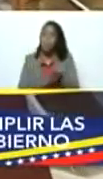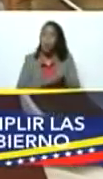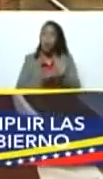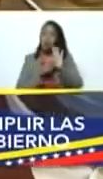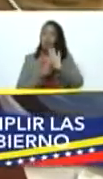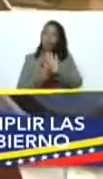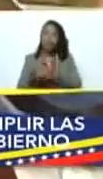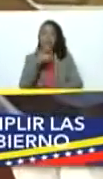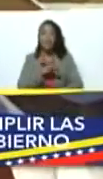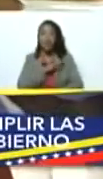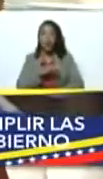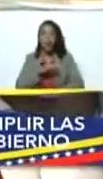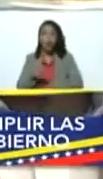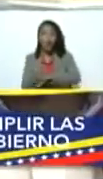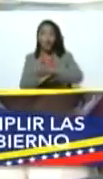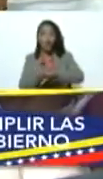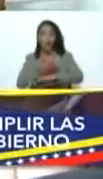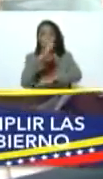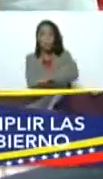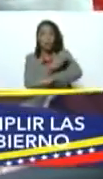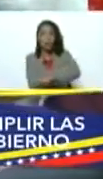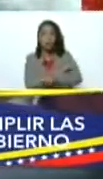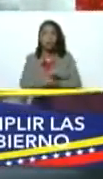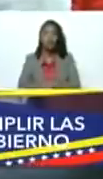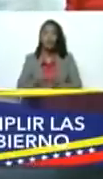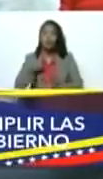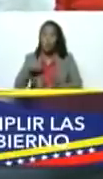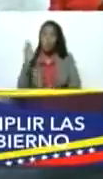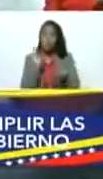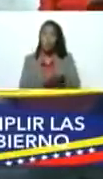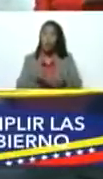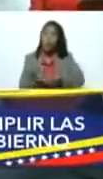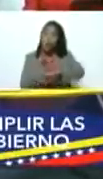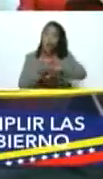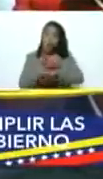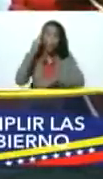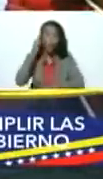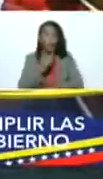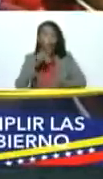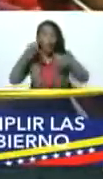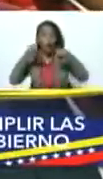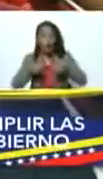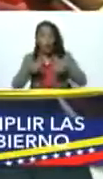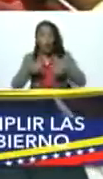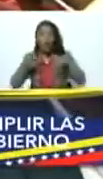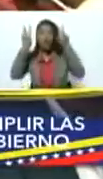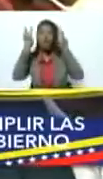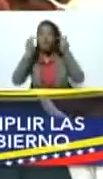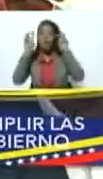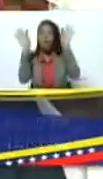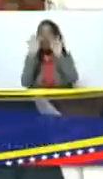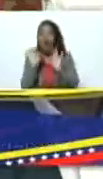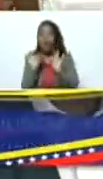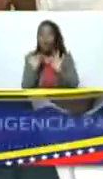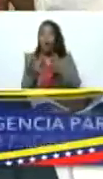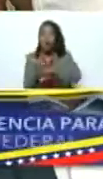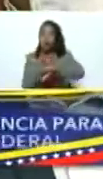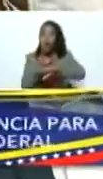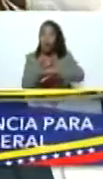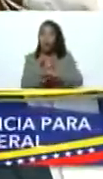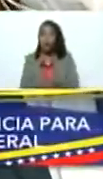señores gobernadores de la oposición, he planteado desde el gobierno bolivariano los nuevos métodos de gobierno,